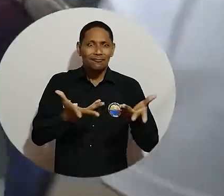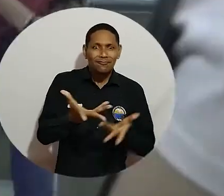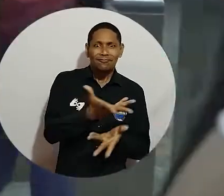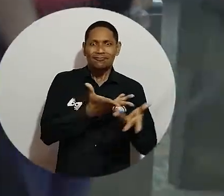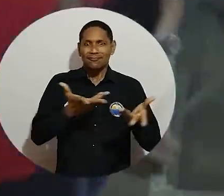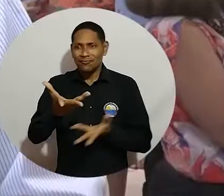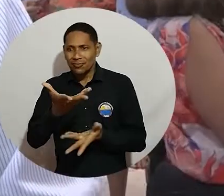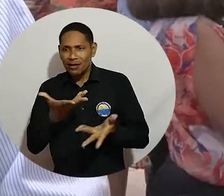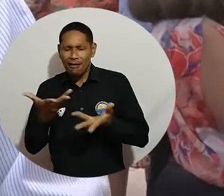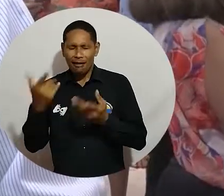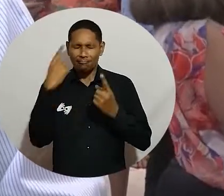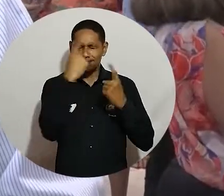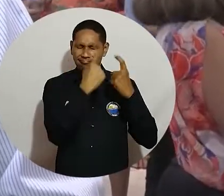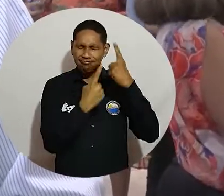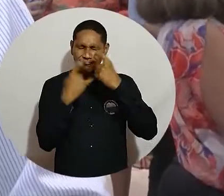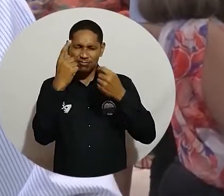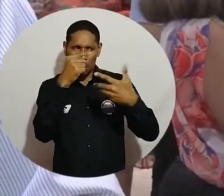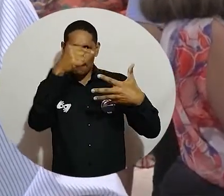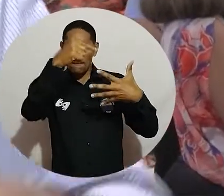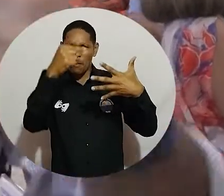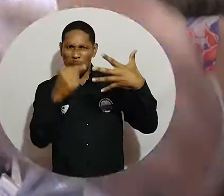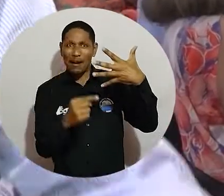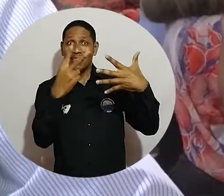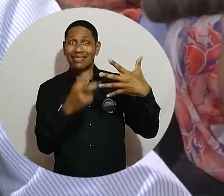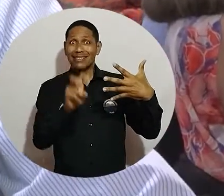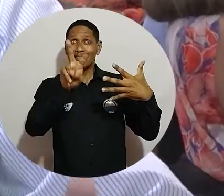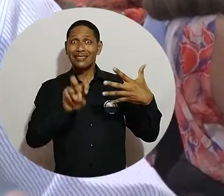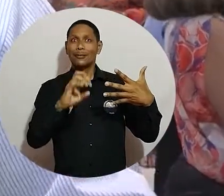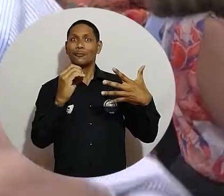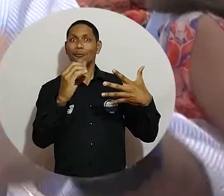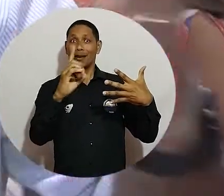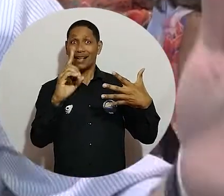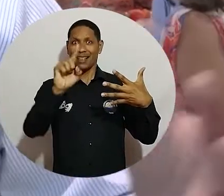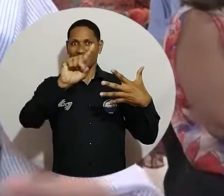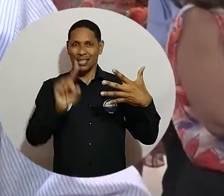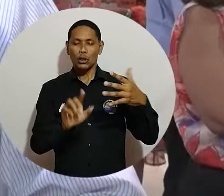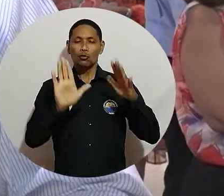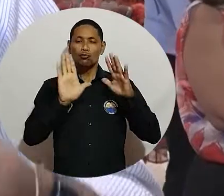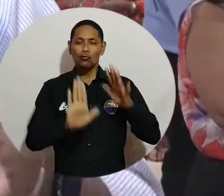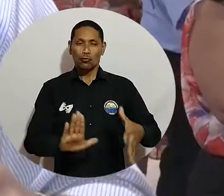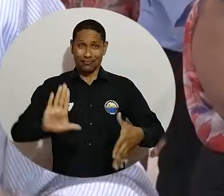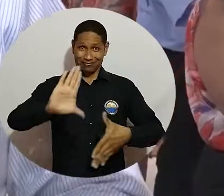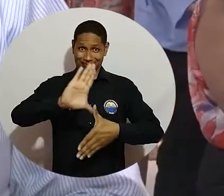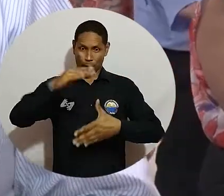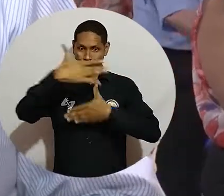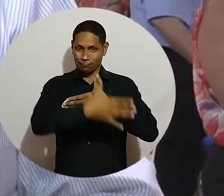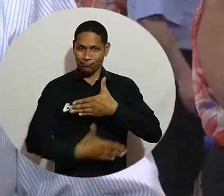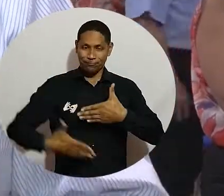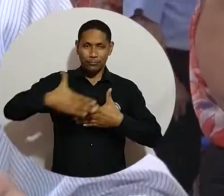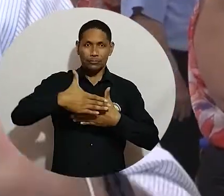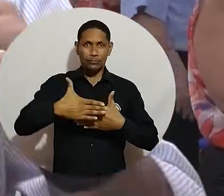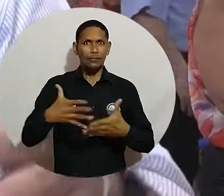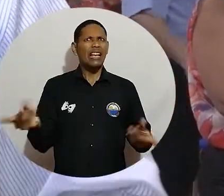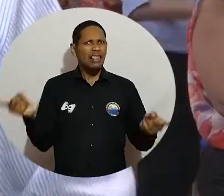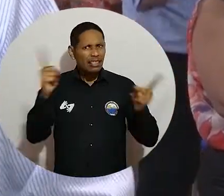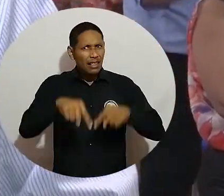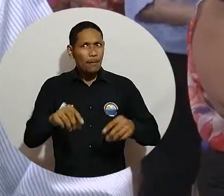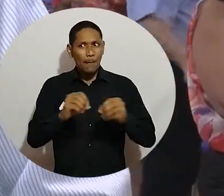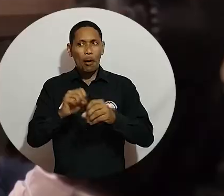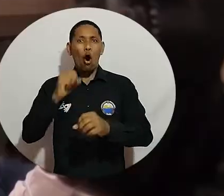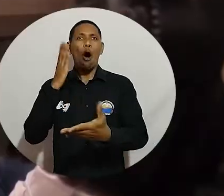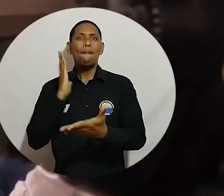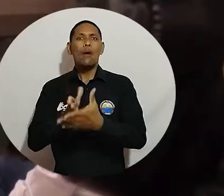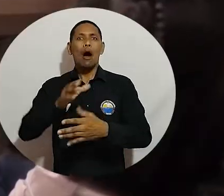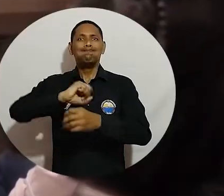Una gran oportunidad hoy acá en la universidad para mostrar el rol de la banca de desarrollo general y el papel que tenemos que cumplir desde la sociedad para alcanzar los